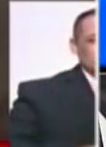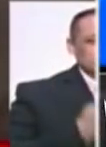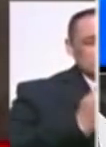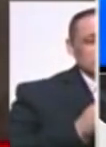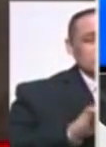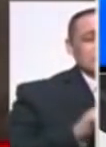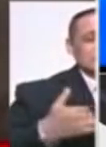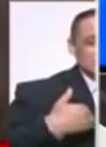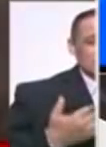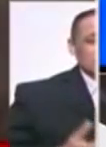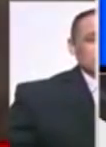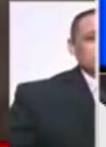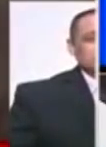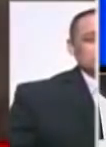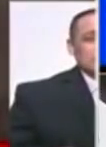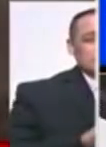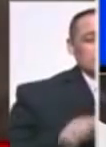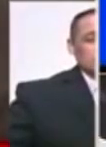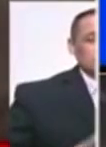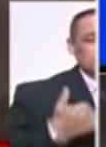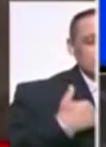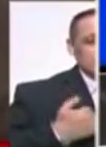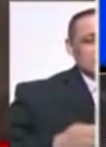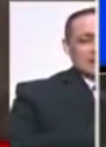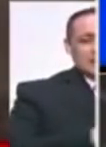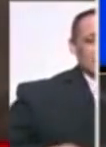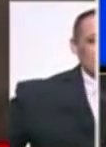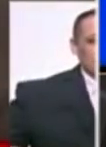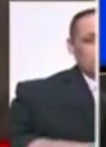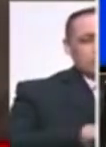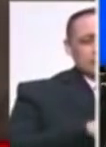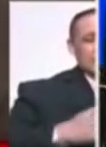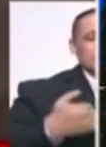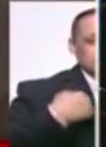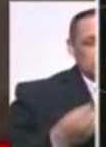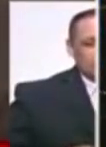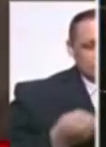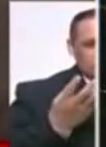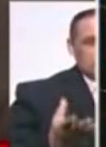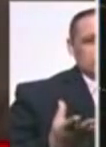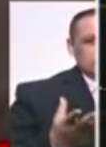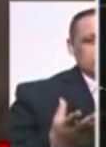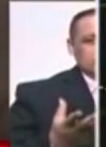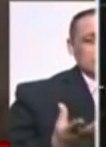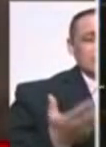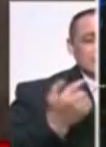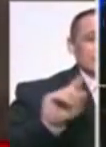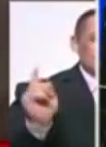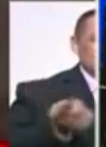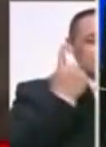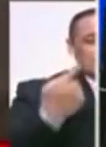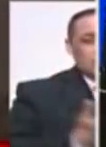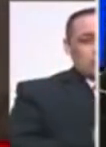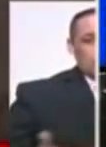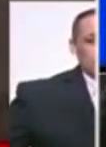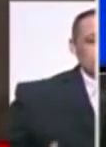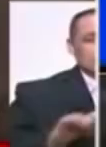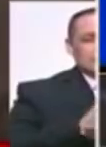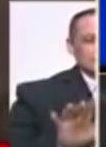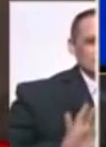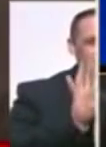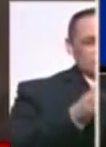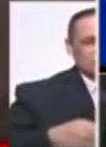regresar para analizar la respuesta que dio Anaí Durán a esta decisión que tomó Nuevo Perú de retirarla de la